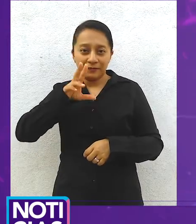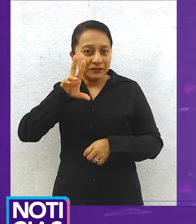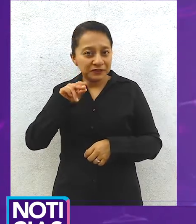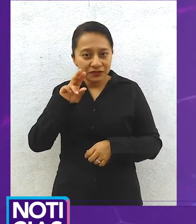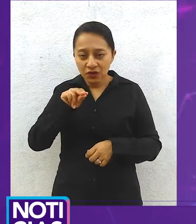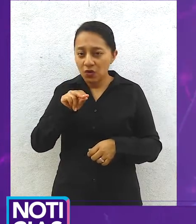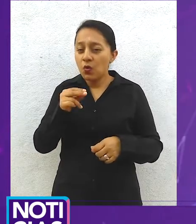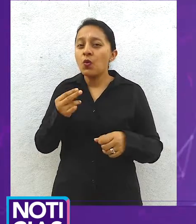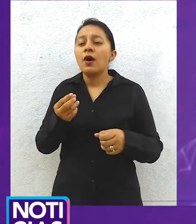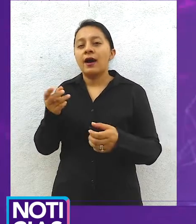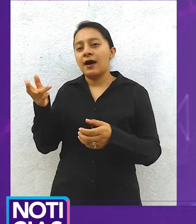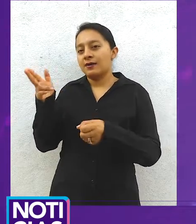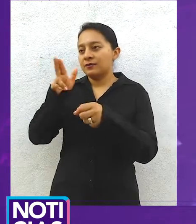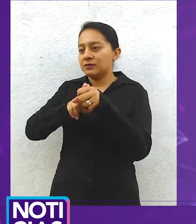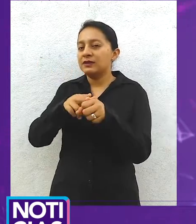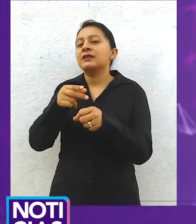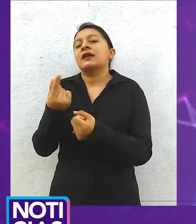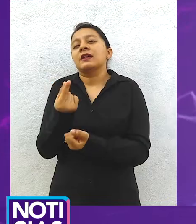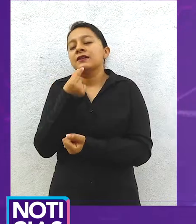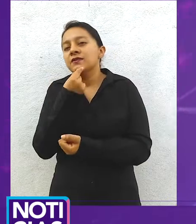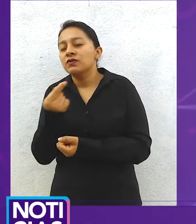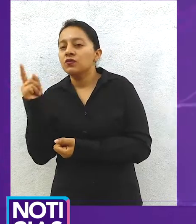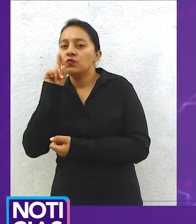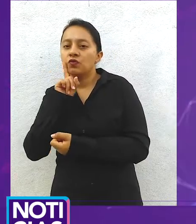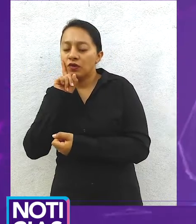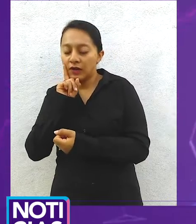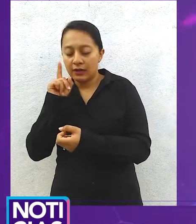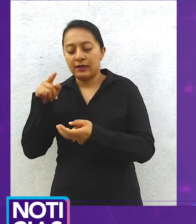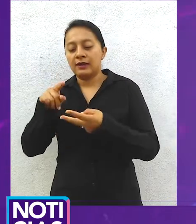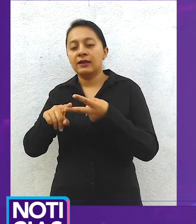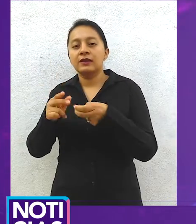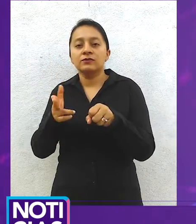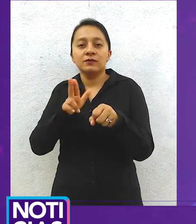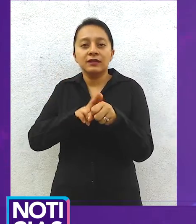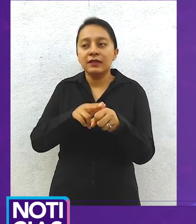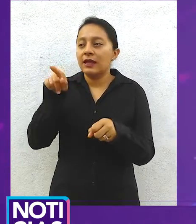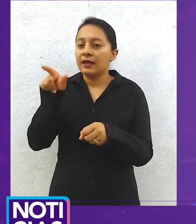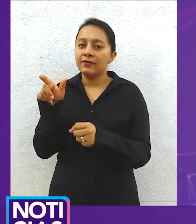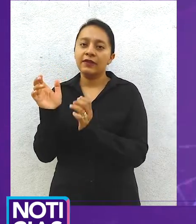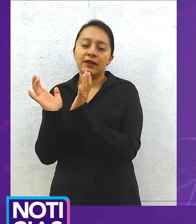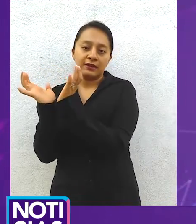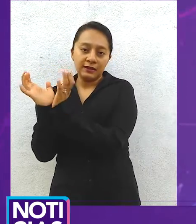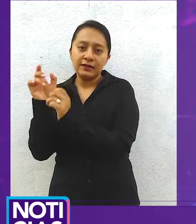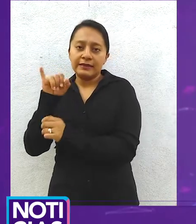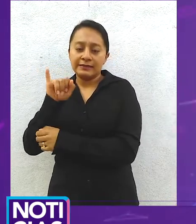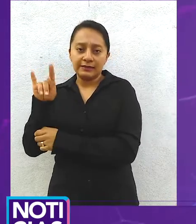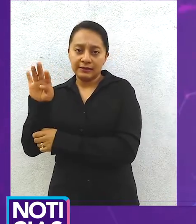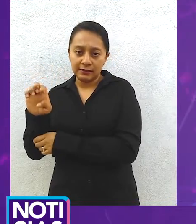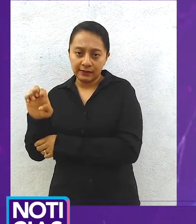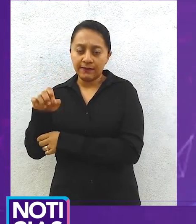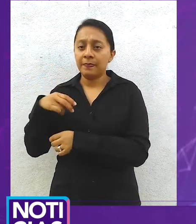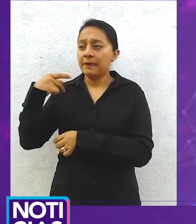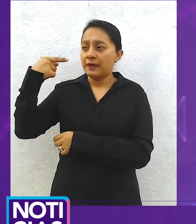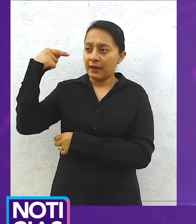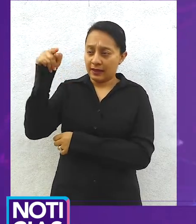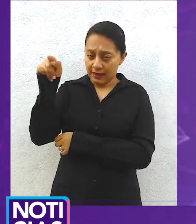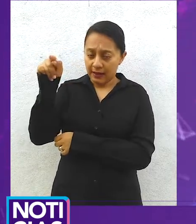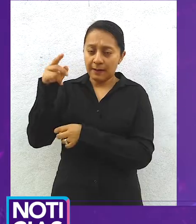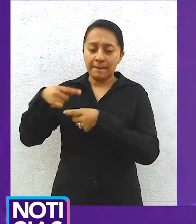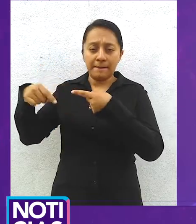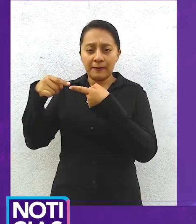también se reprogramarán las citas para cirugías y las de consulta de especialidad para niños, niñas y mujeres.